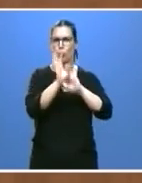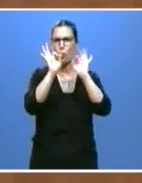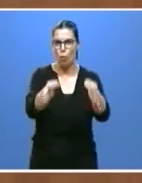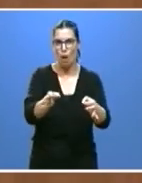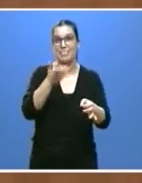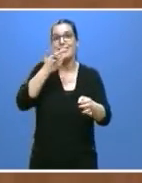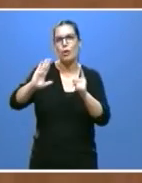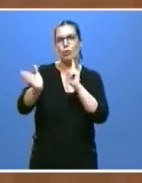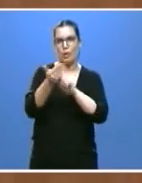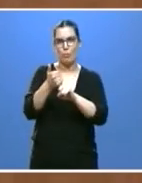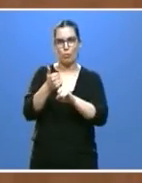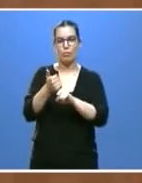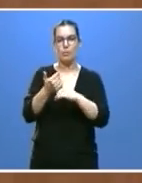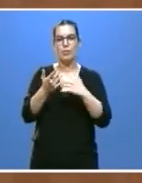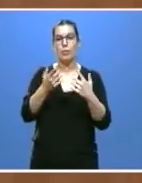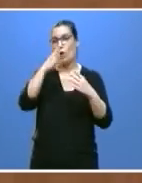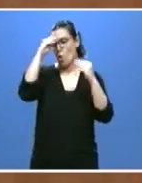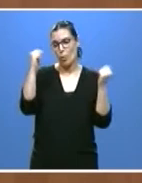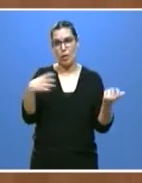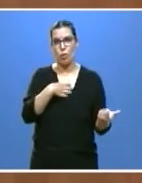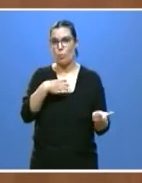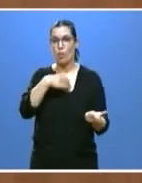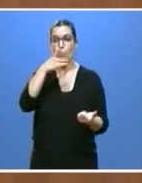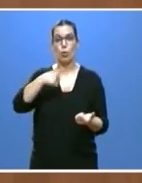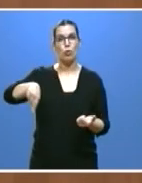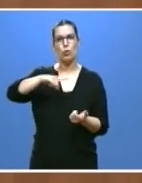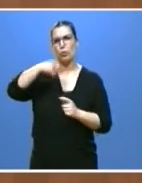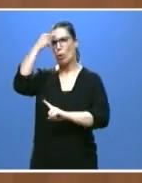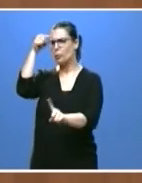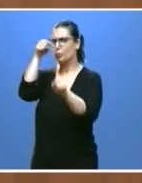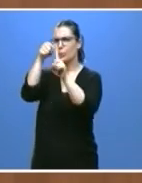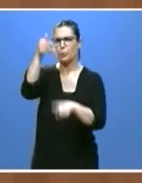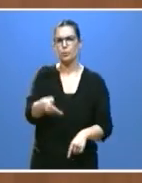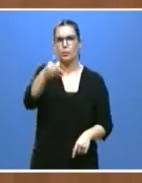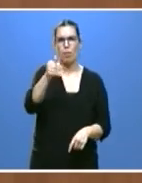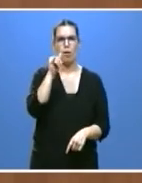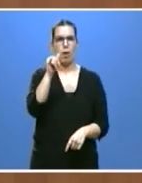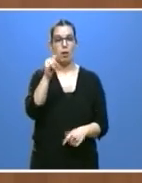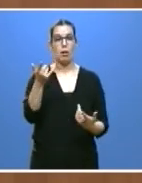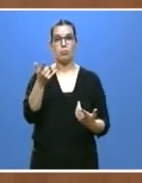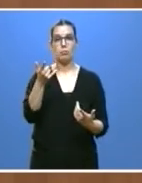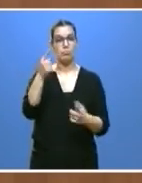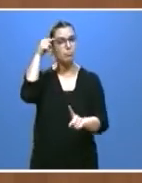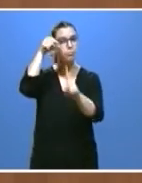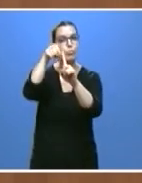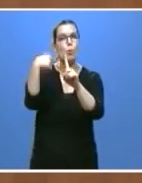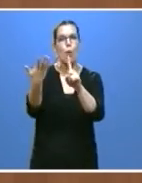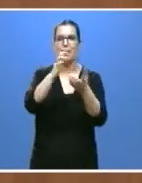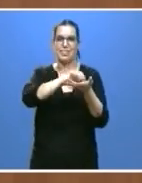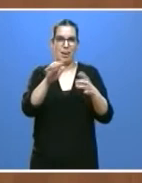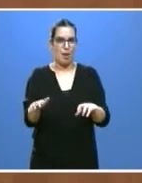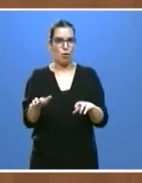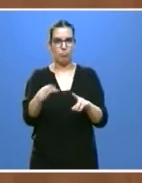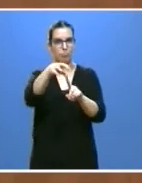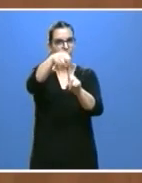no podemos olvidar que tenemos un objetivo fundamental por delante Castilla y León y entre todos